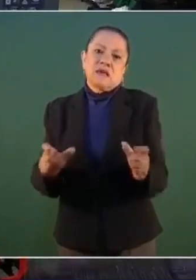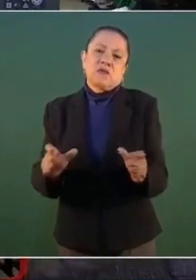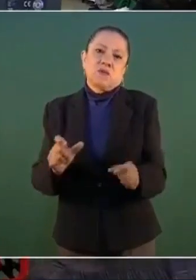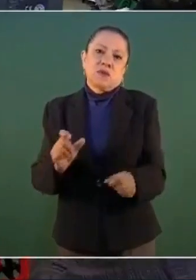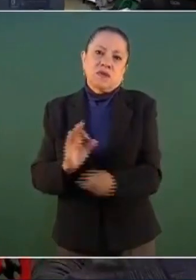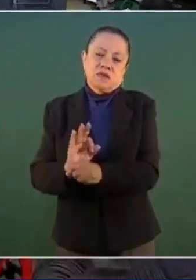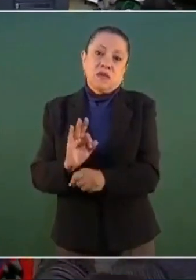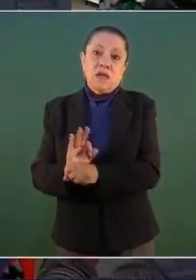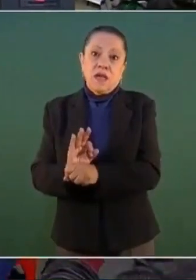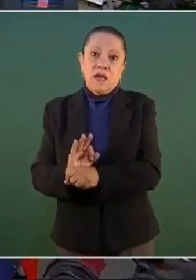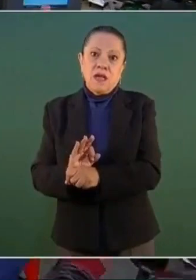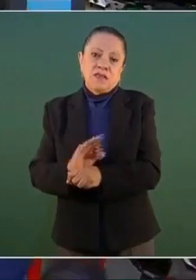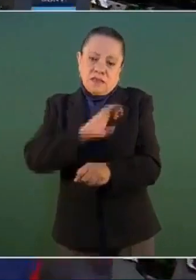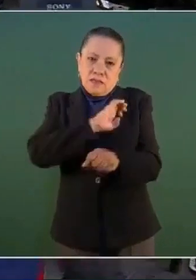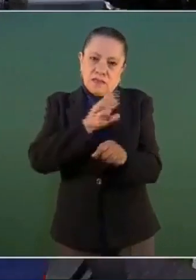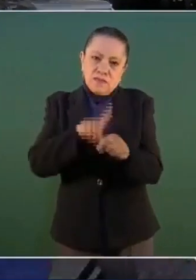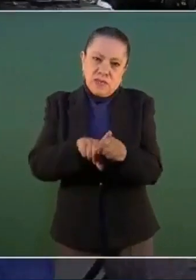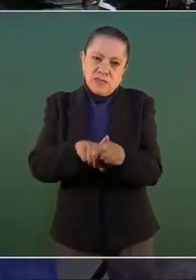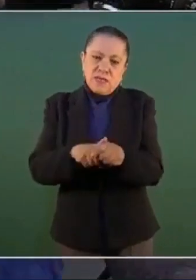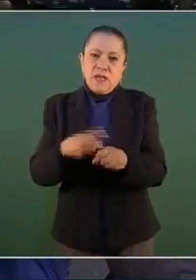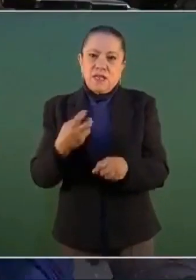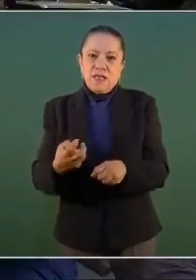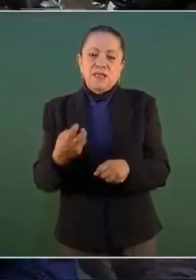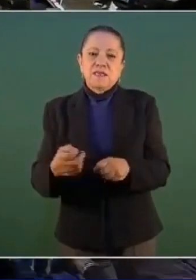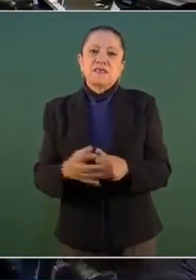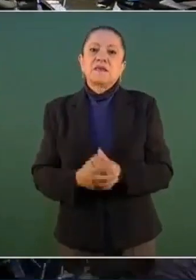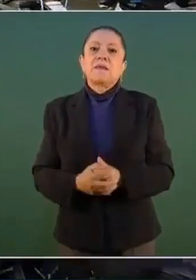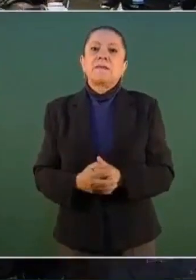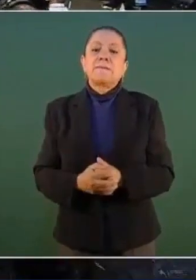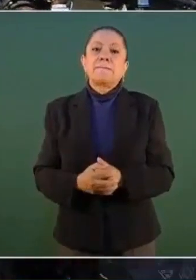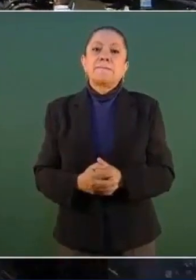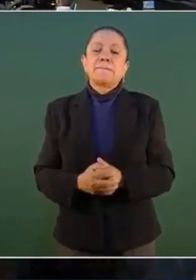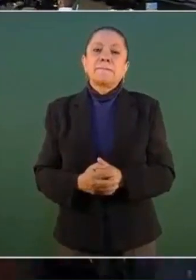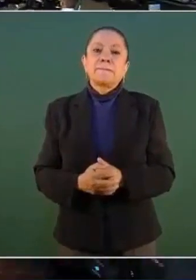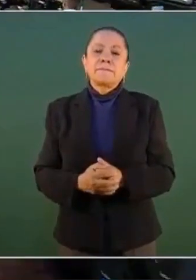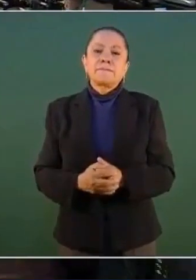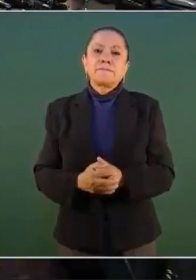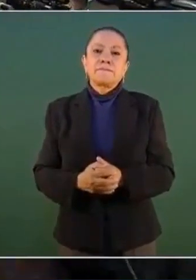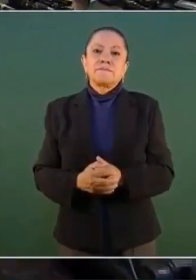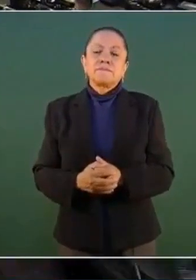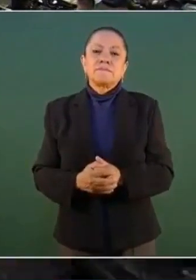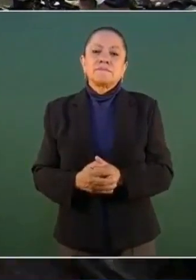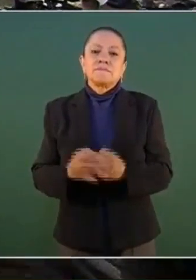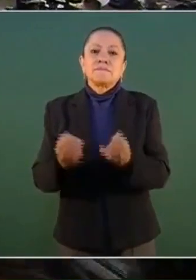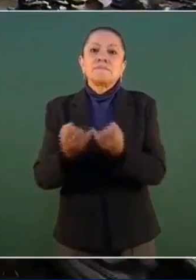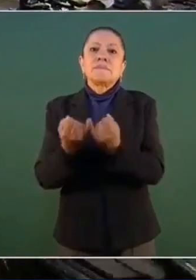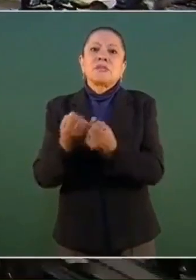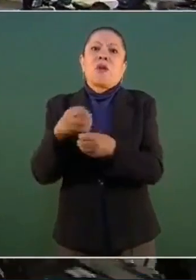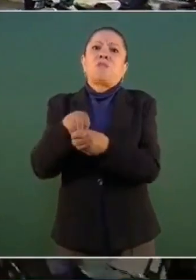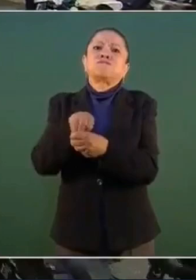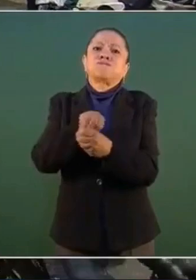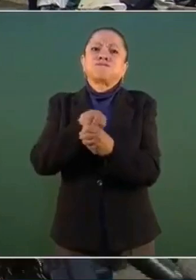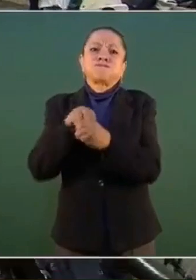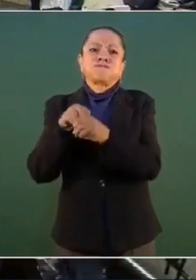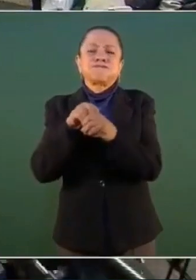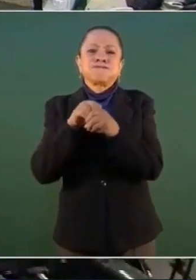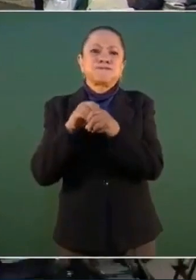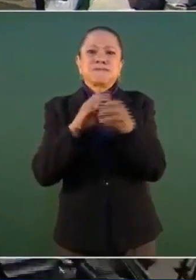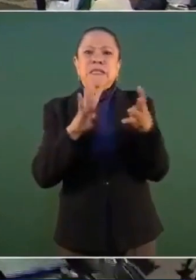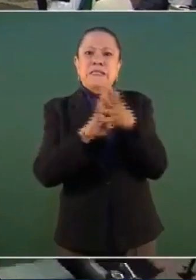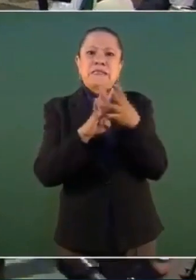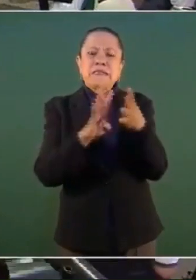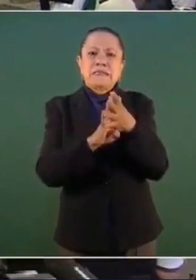en particular lo de la saturación de los penales, cómo ayudar,